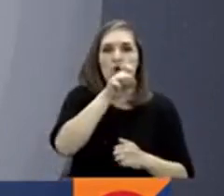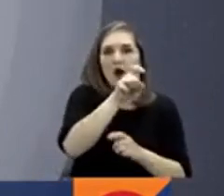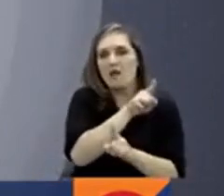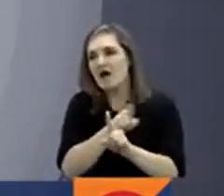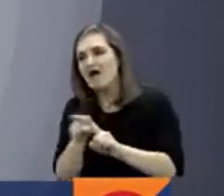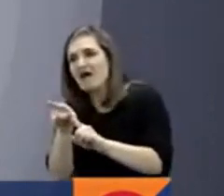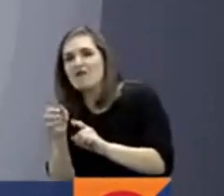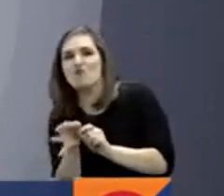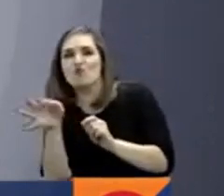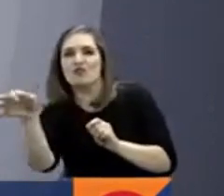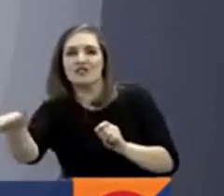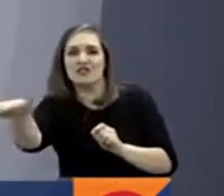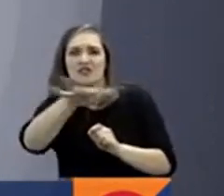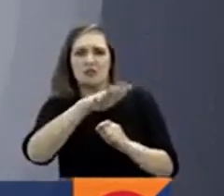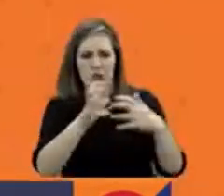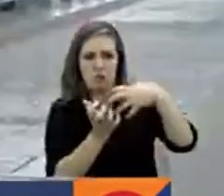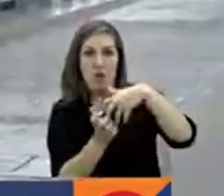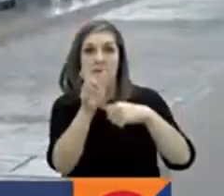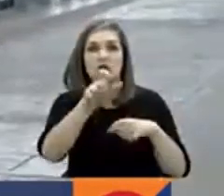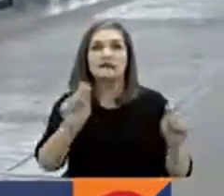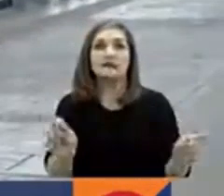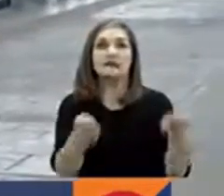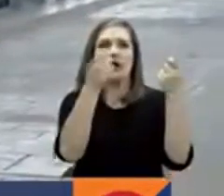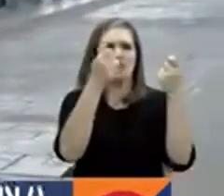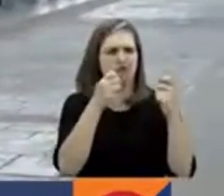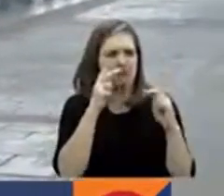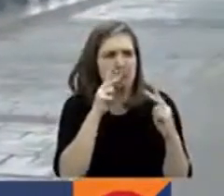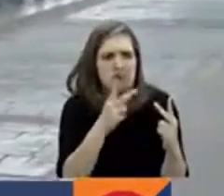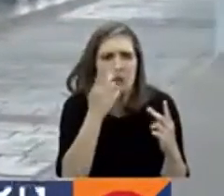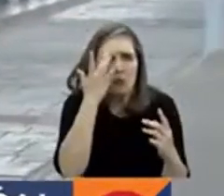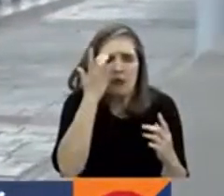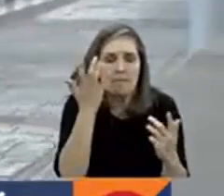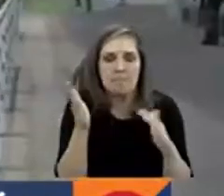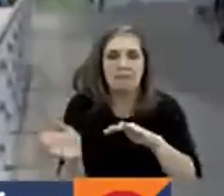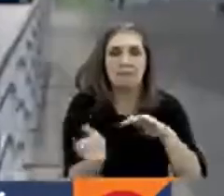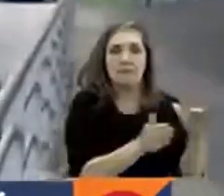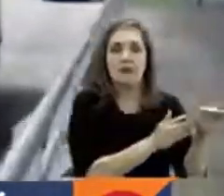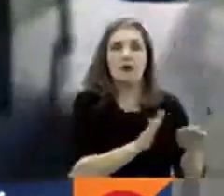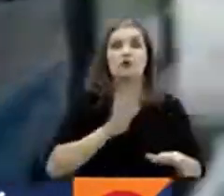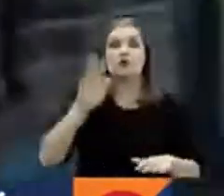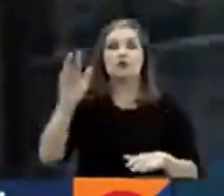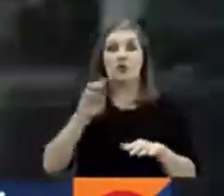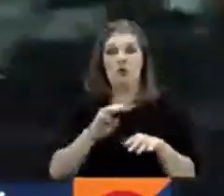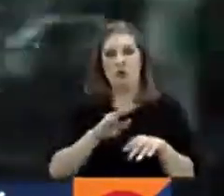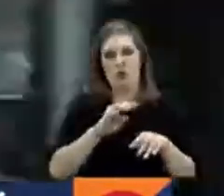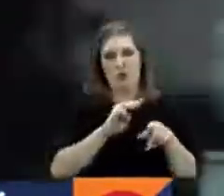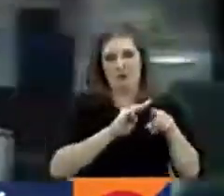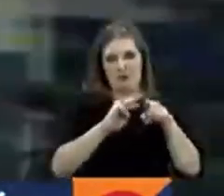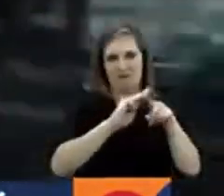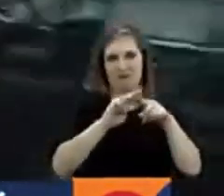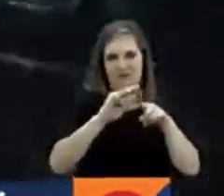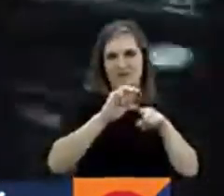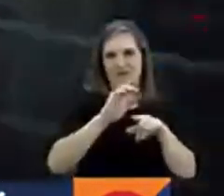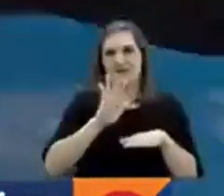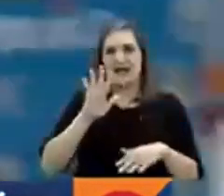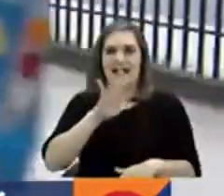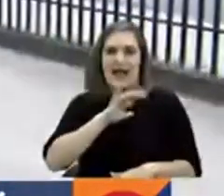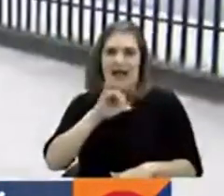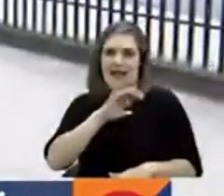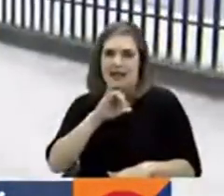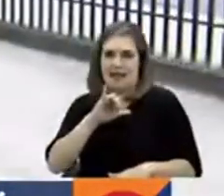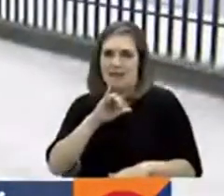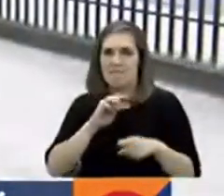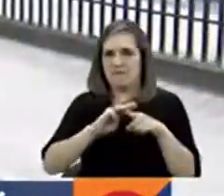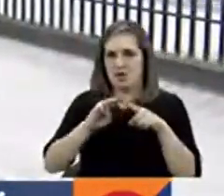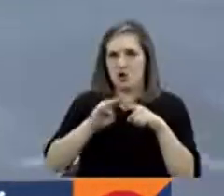autoridades investigan las causas de la emergencia. Metro Cali no entrará en liquidación. La empresa que opera el sistema de transporte público de Cali, NIO,